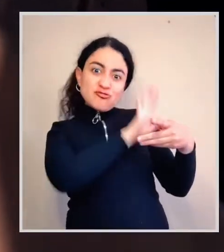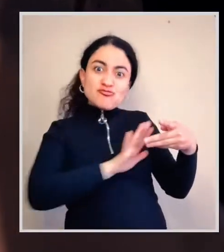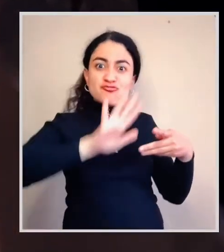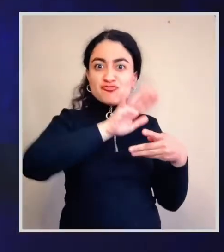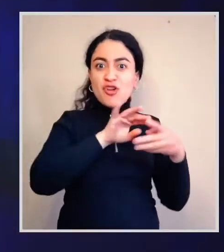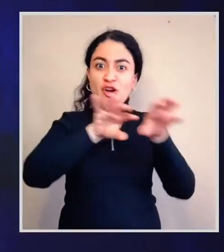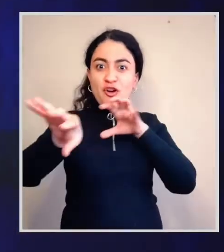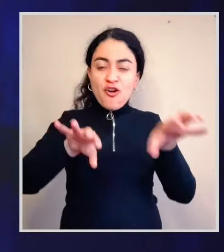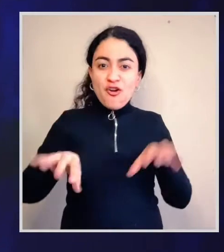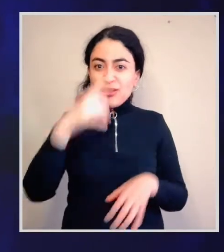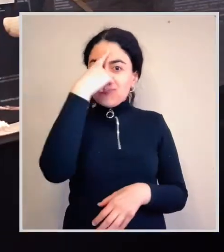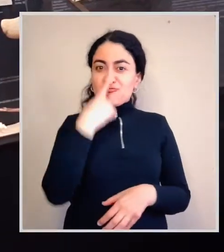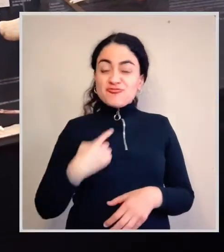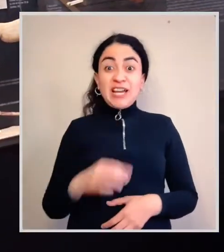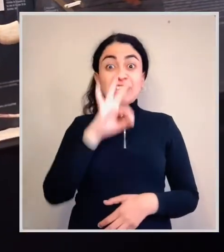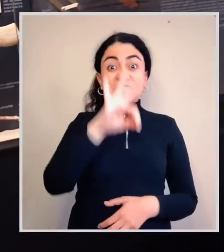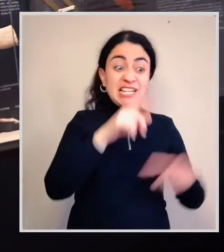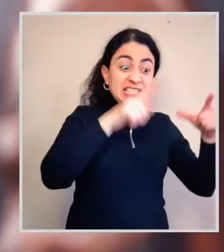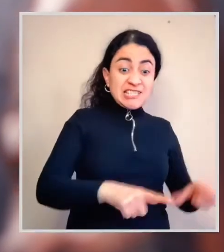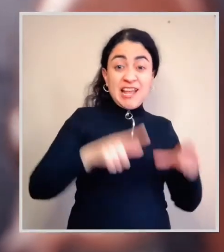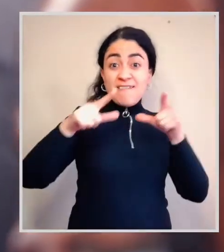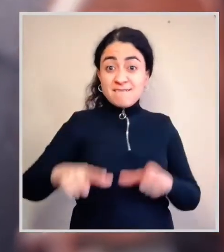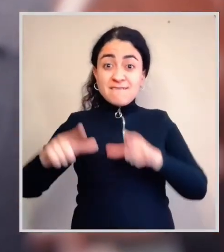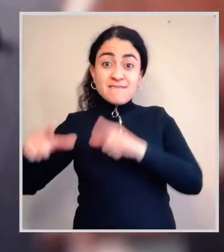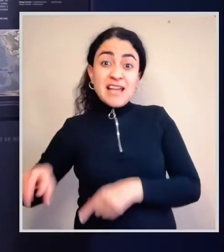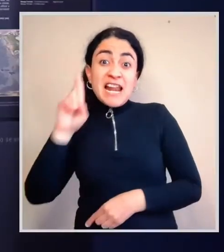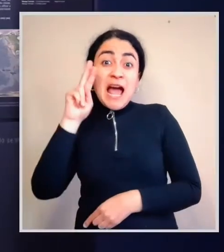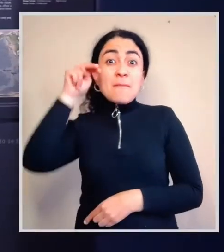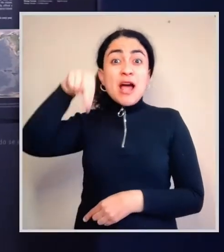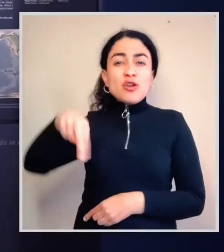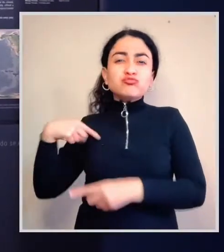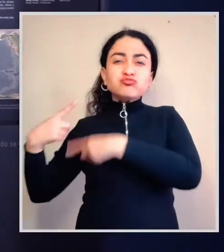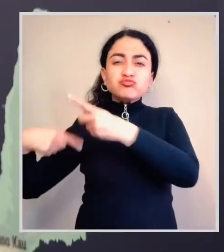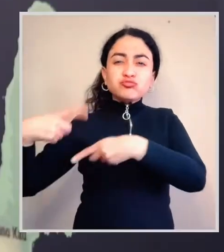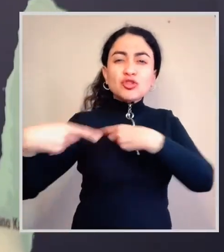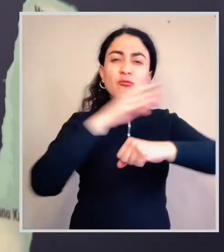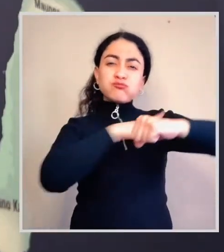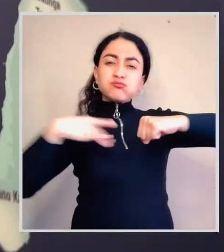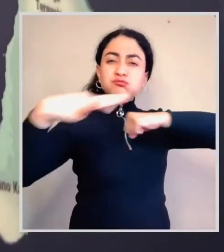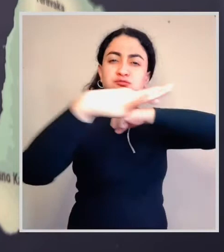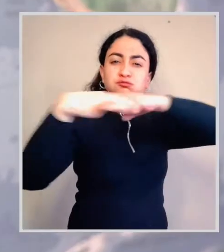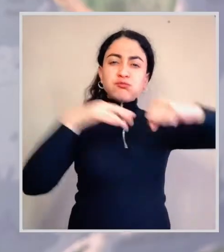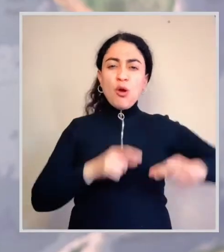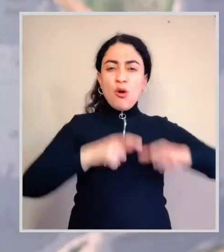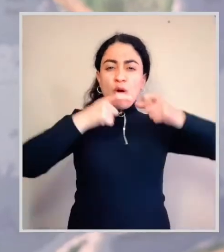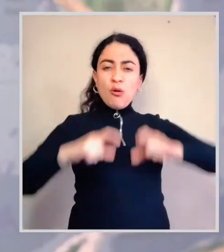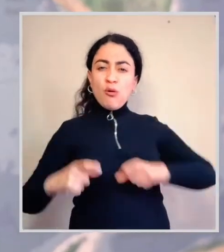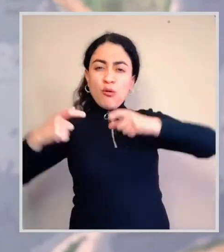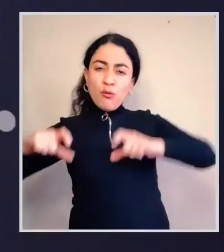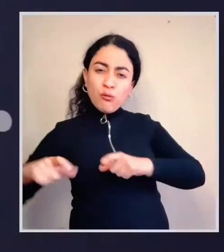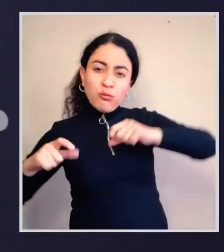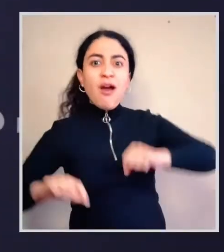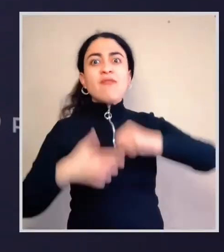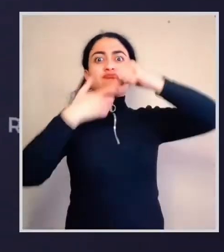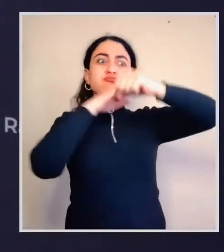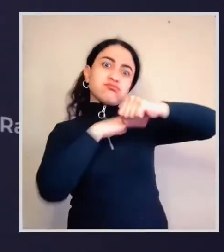continental. Las tres salas dedicadas a Rapanui, desarrollan la historia de la isla desde su origen volcánico en medio del Pacífico.